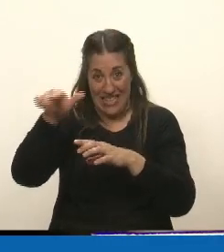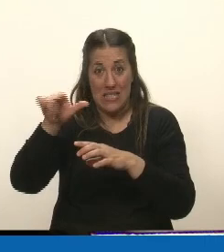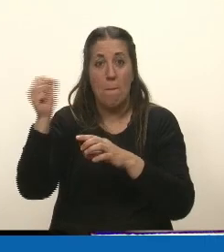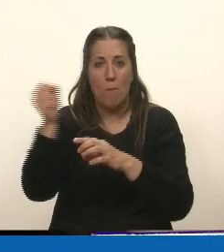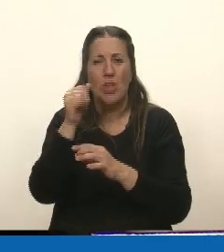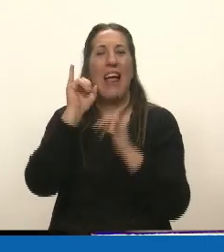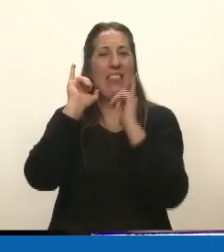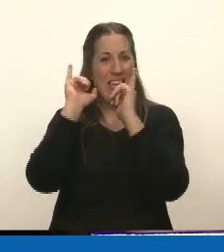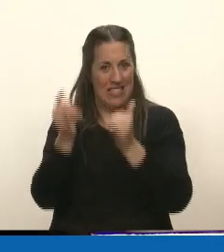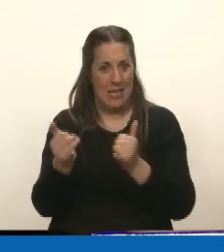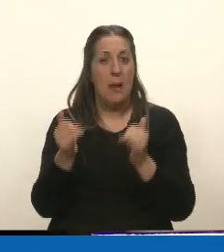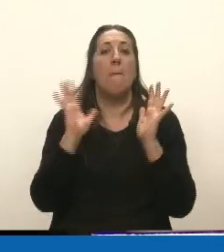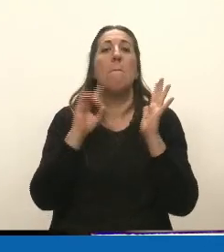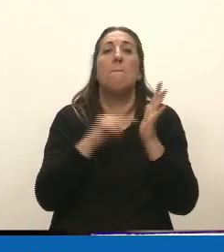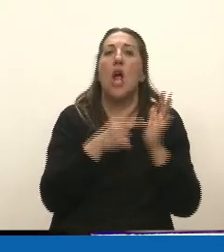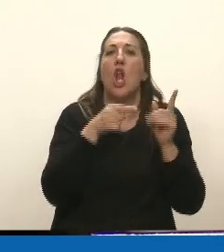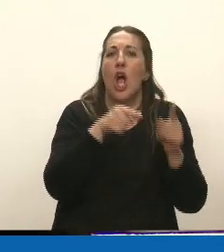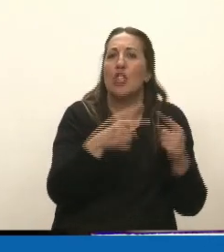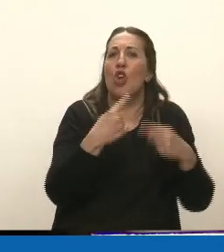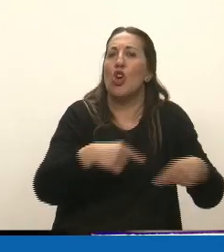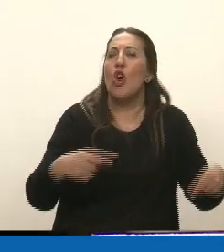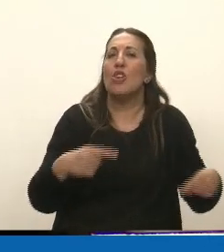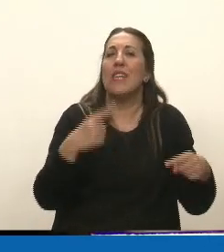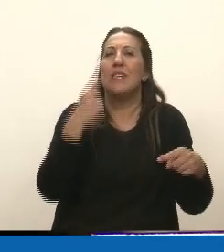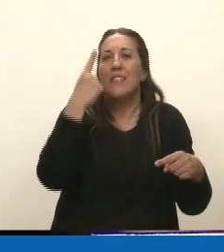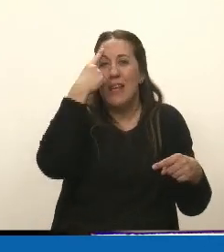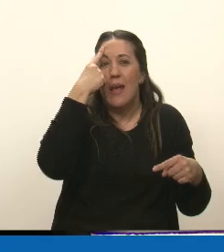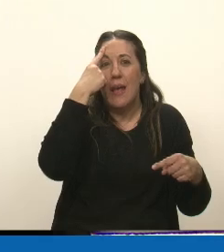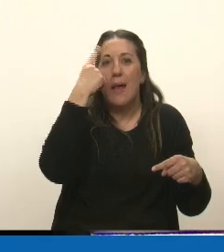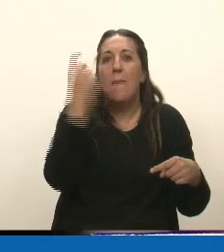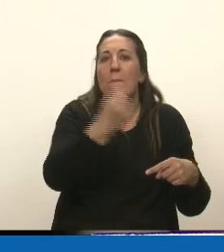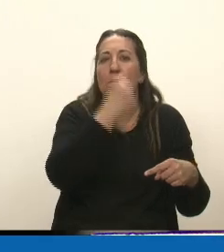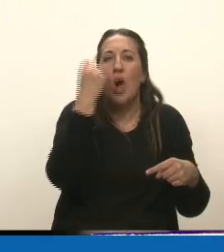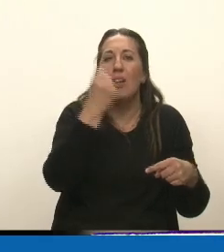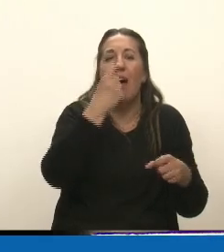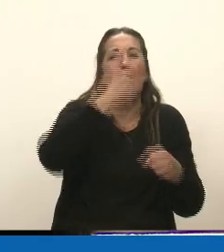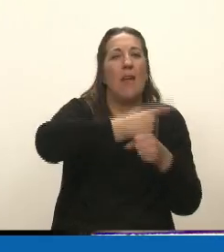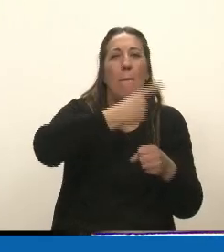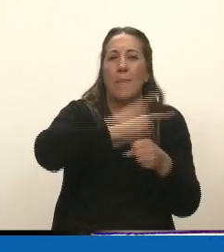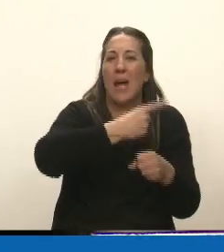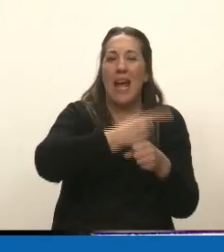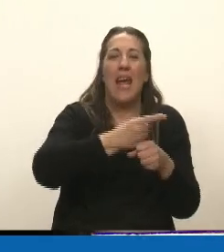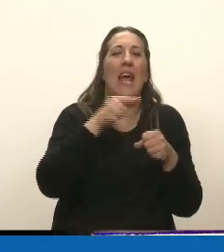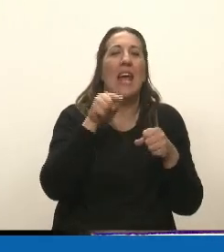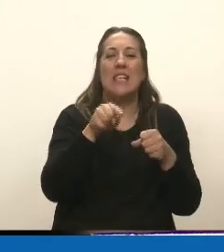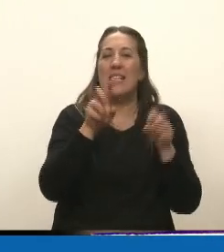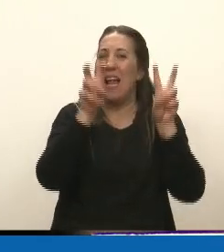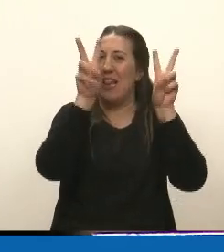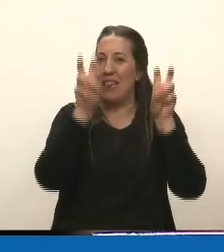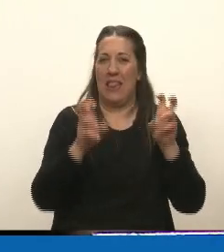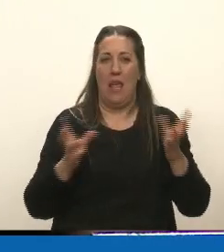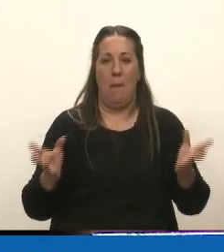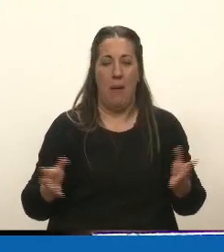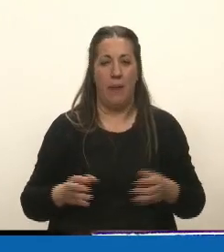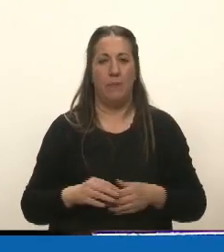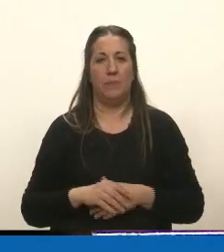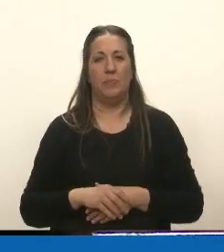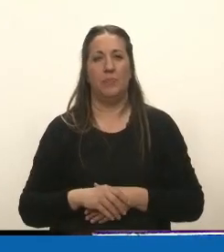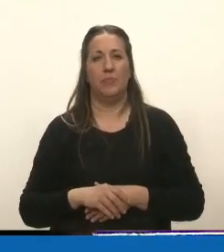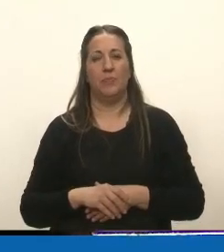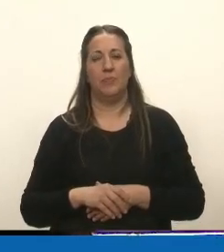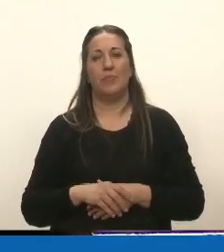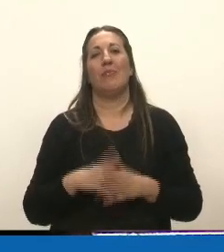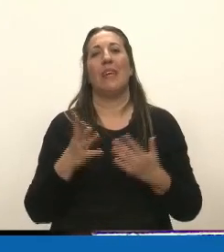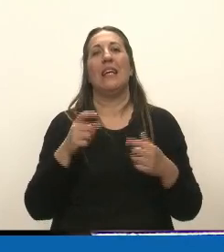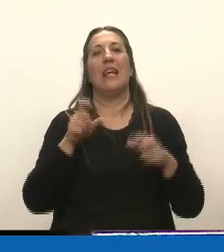No es una cuestión de importancia. Es una cuestión de prioridades. Este es el tema, señor presidente. Y este